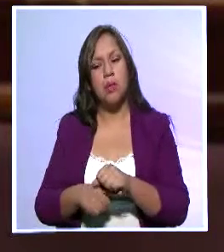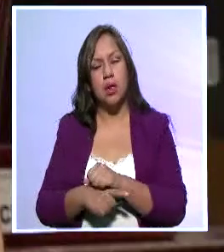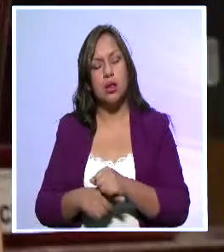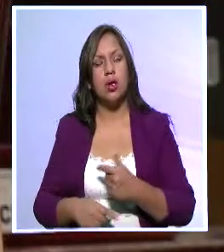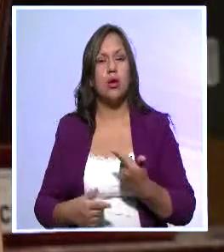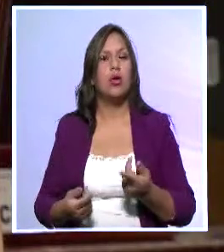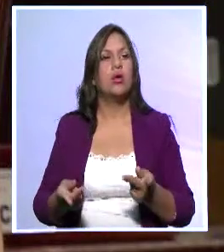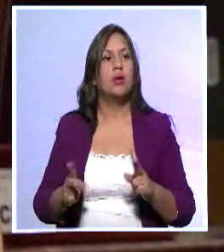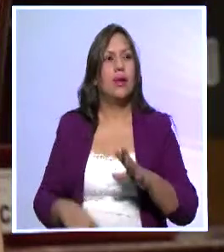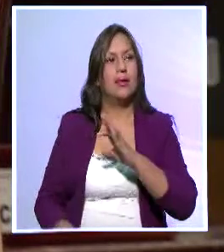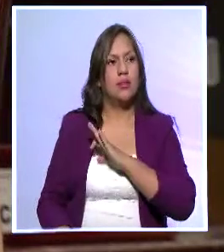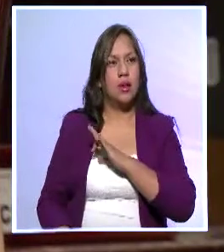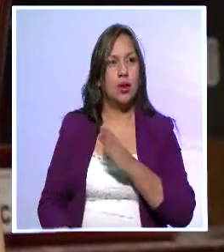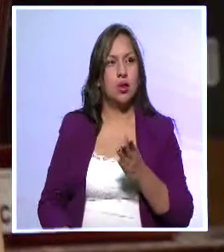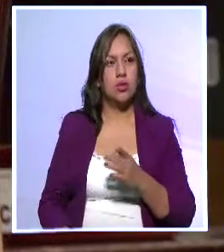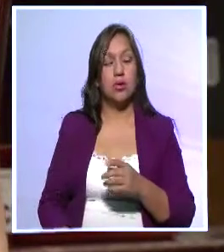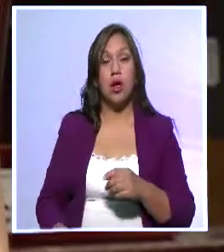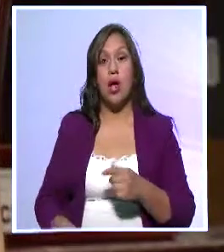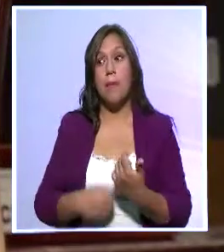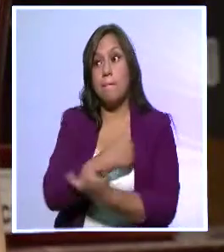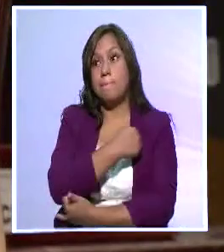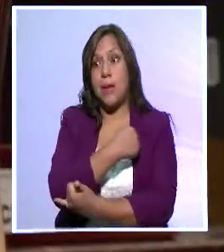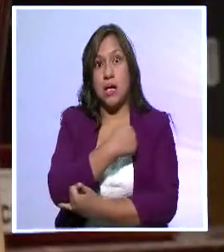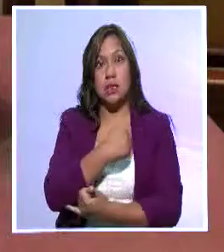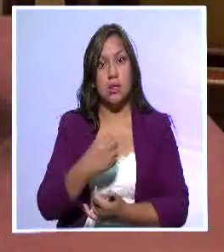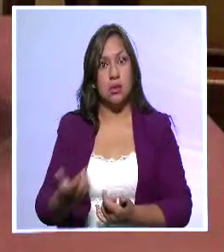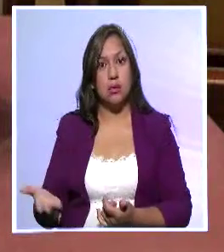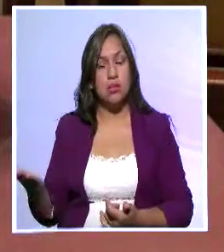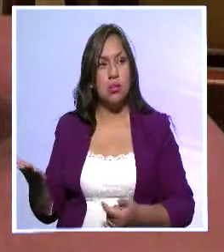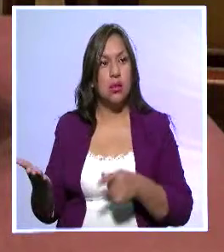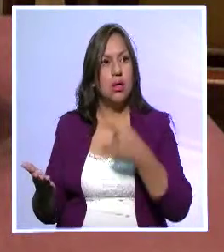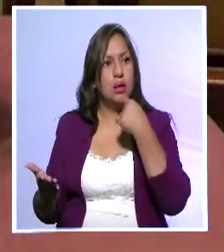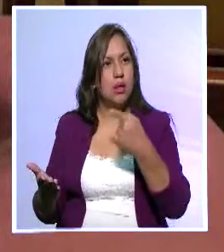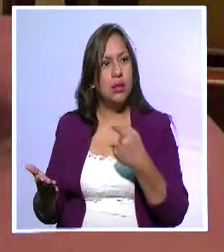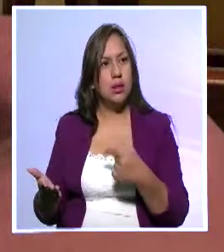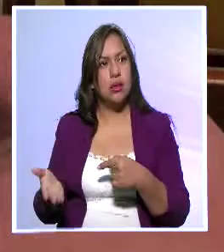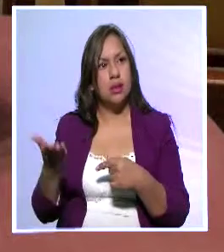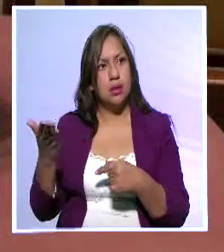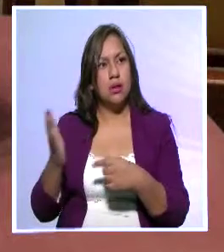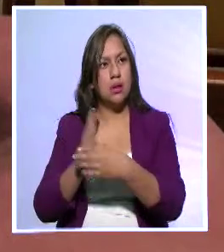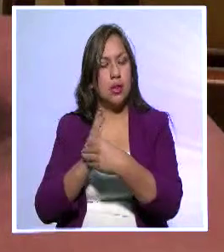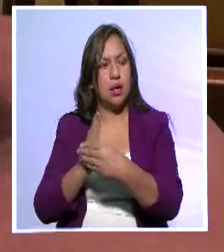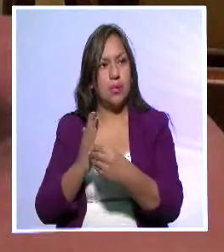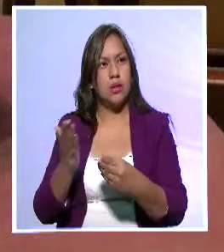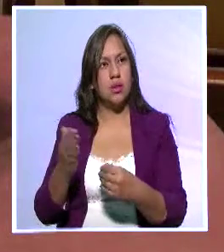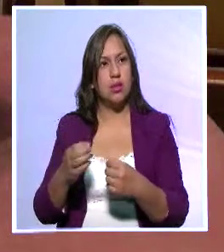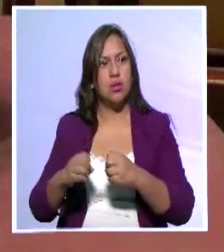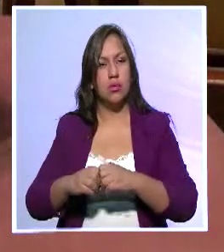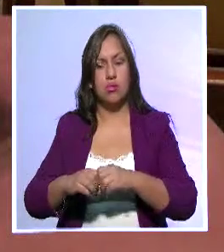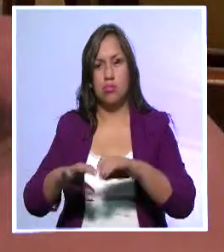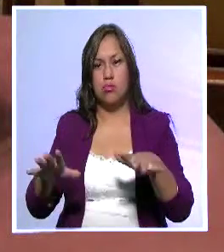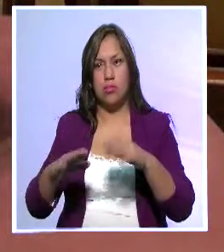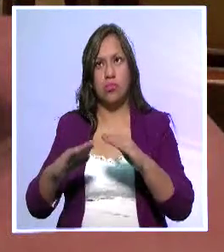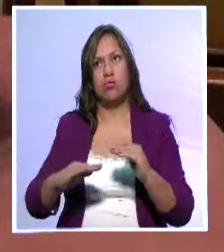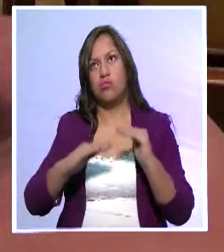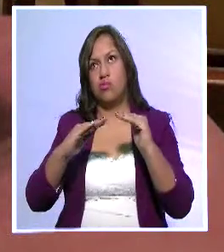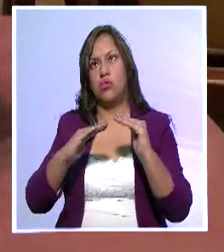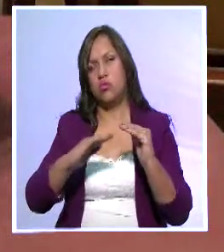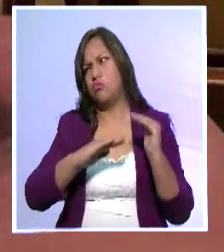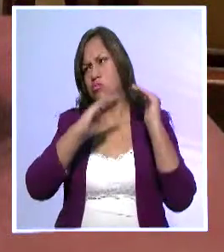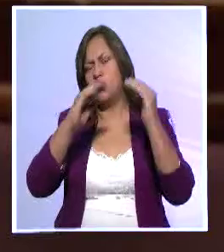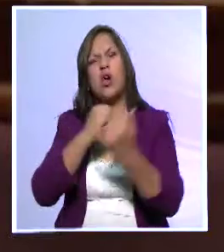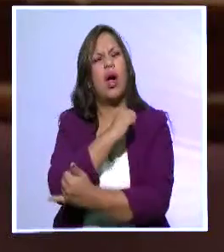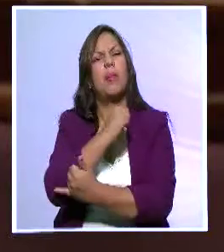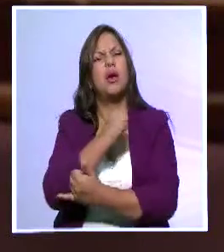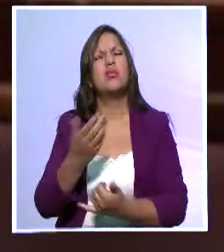¿En qué países del mundo, por ejemplo, podemos ver que existe este tipo de capacitación a nivel de pregrado y también de posgrado?